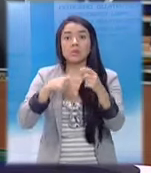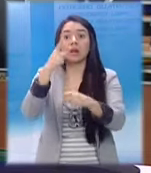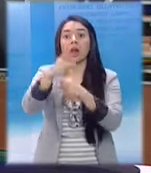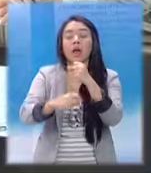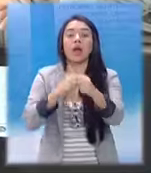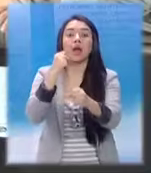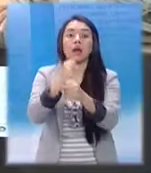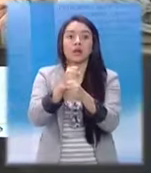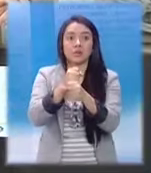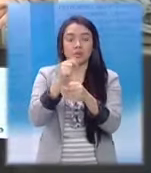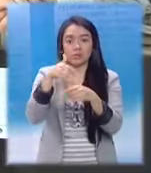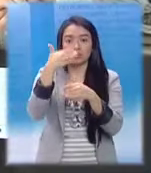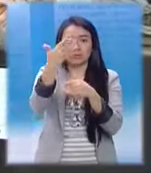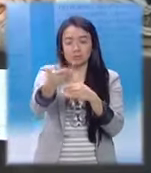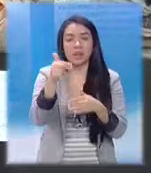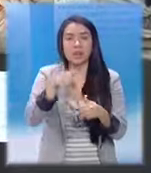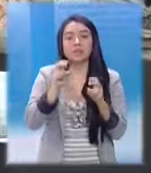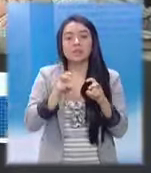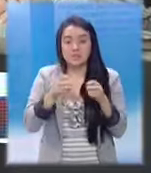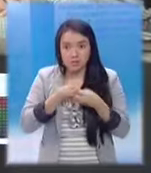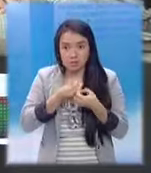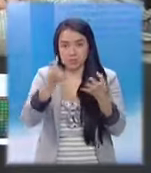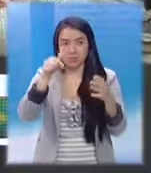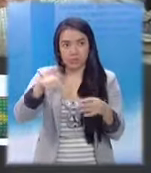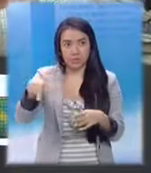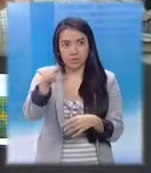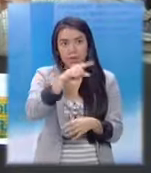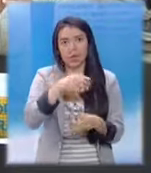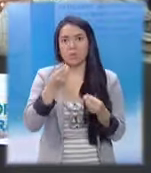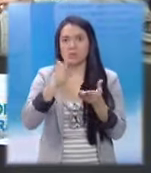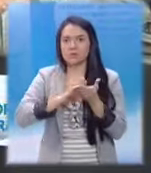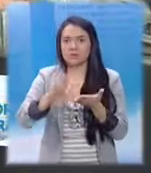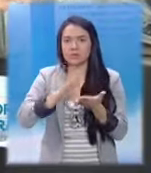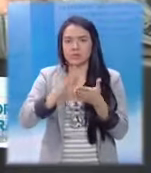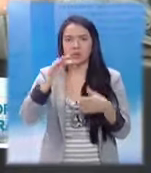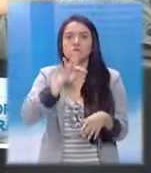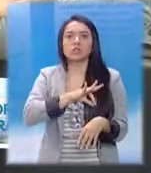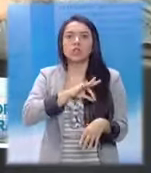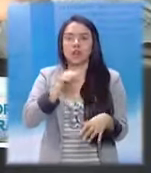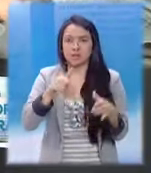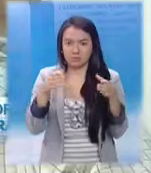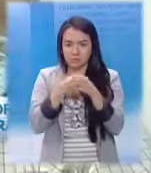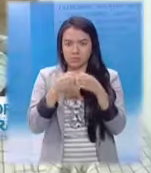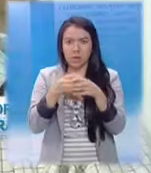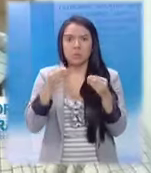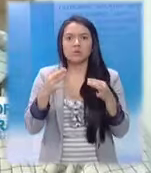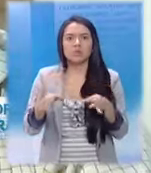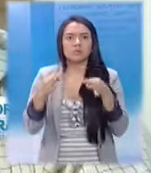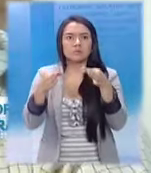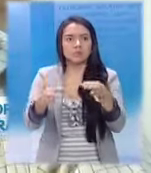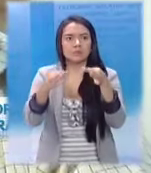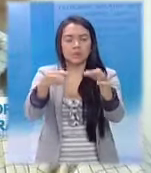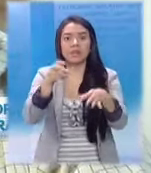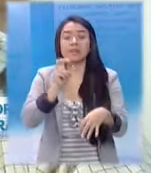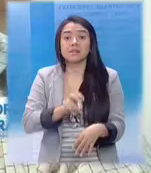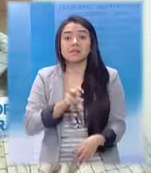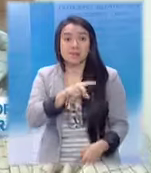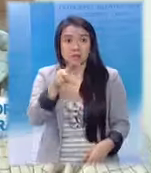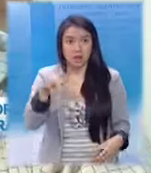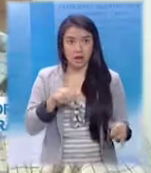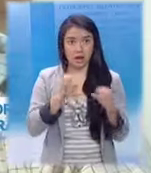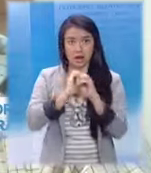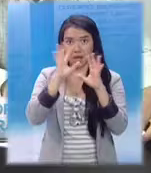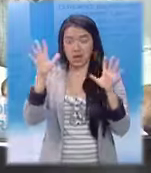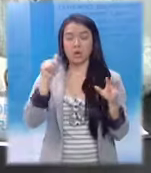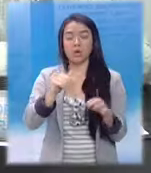fiscal. Las organizaciones ven con preocupación que el gasto social sigue siendo postergado, pues representan según ellos